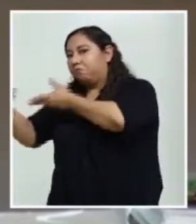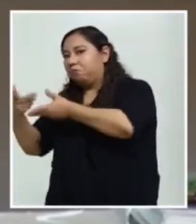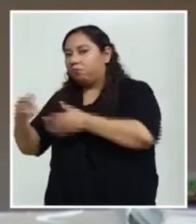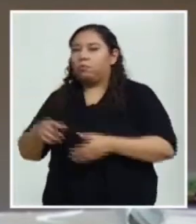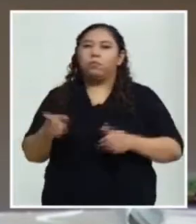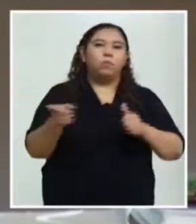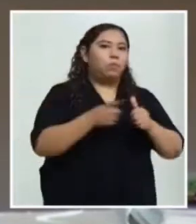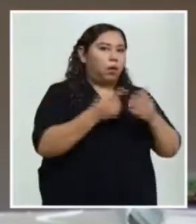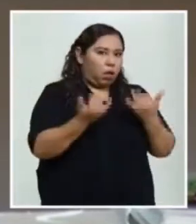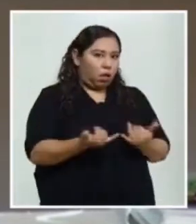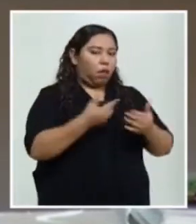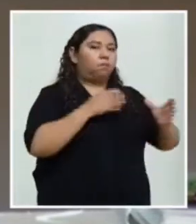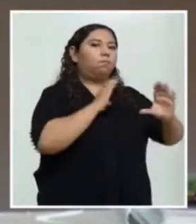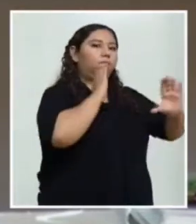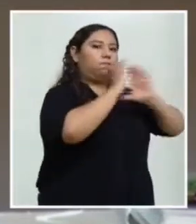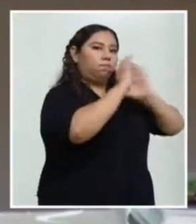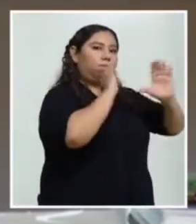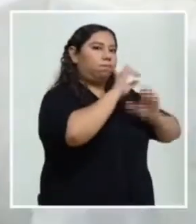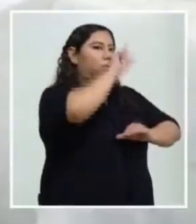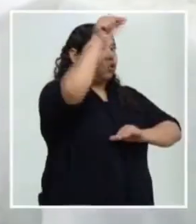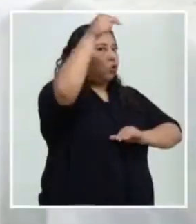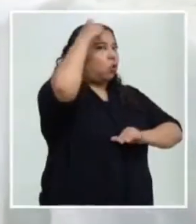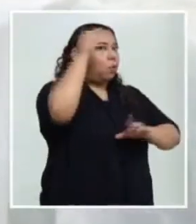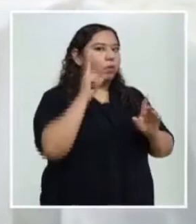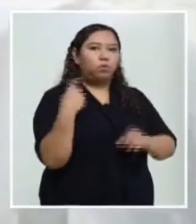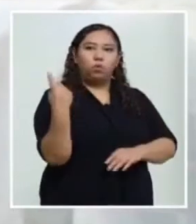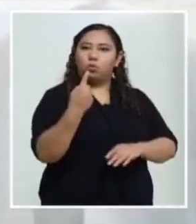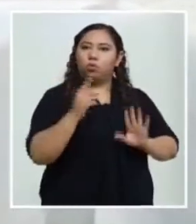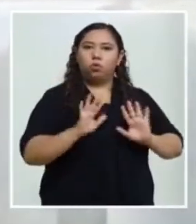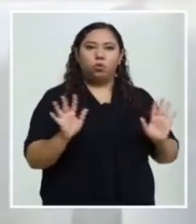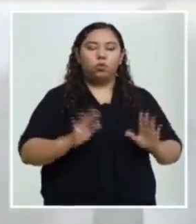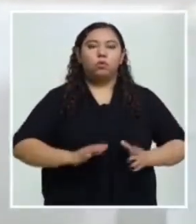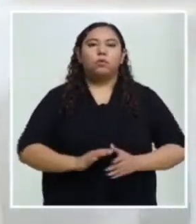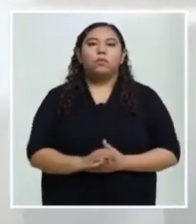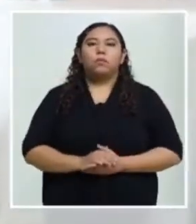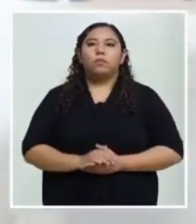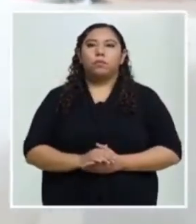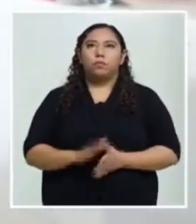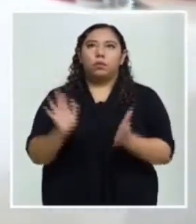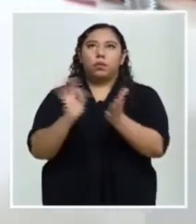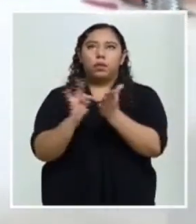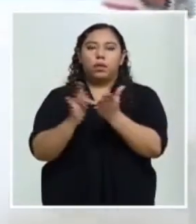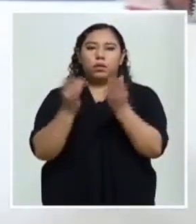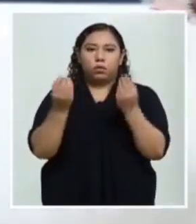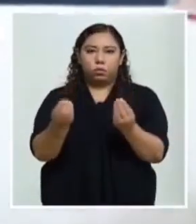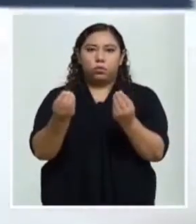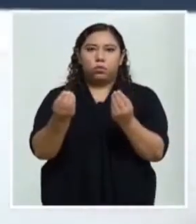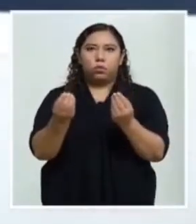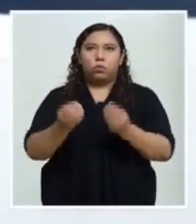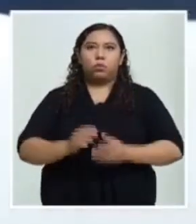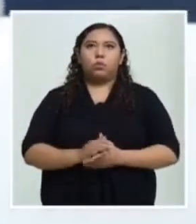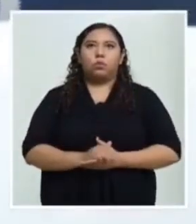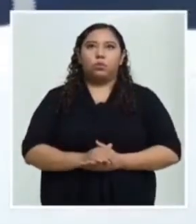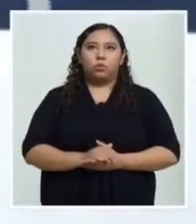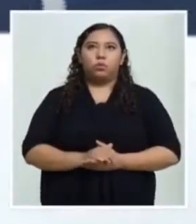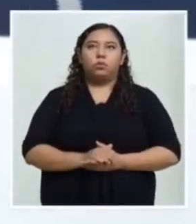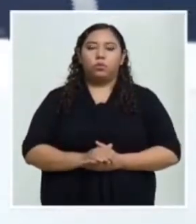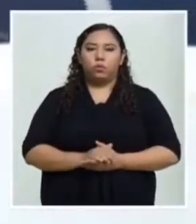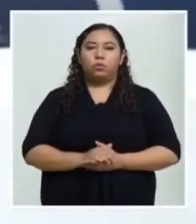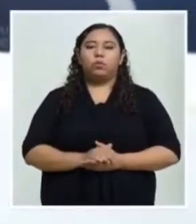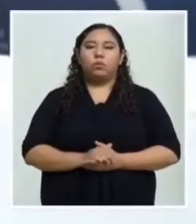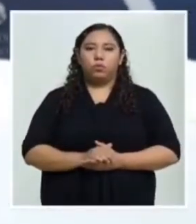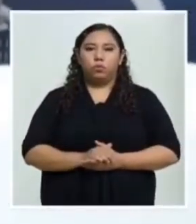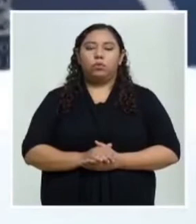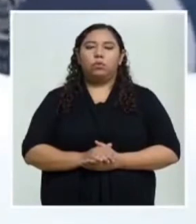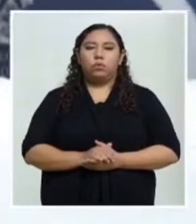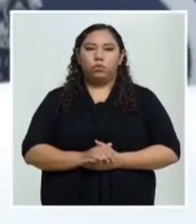exclusivamente con los gobiernos. Muchas gracias, muchas gracias por esta oportunidad de brindar